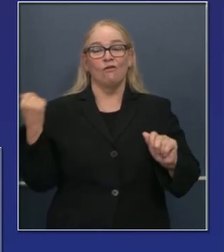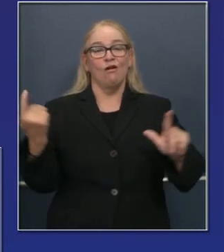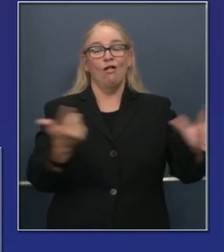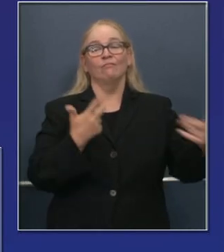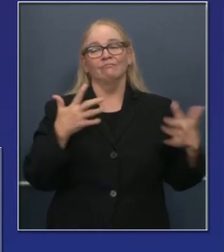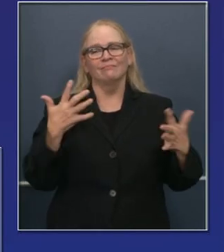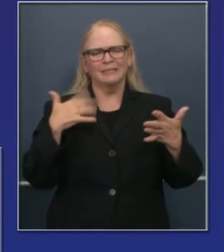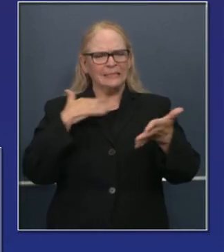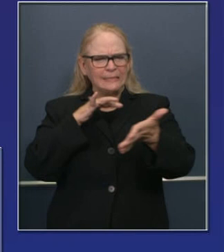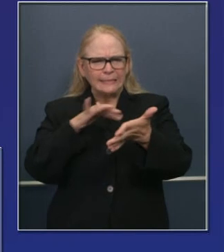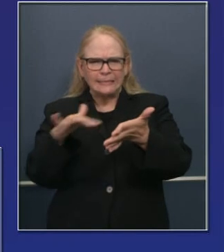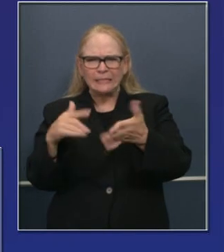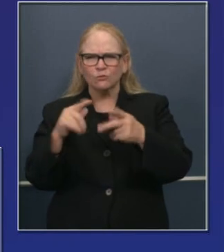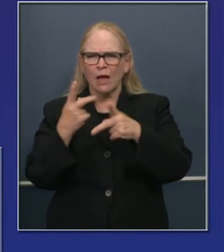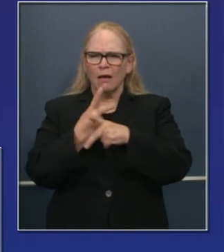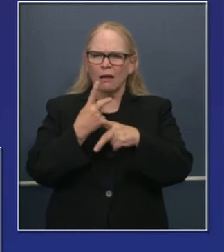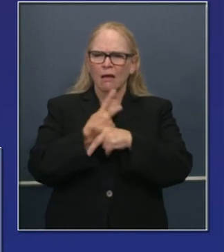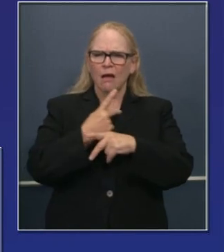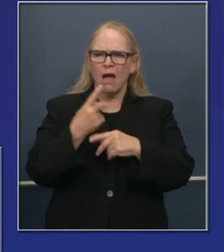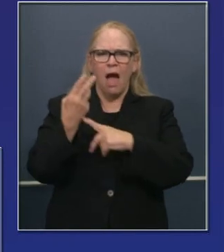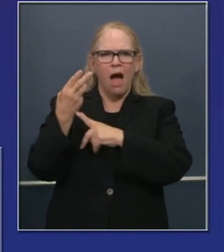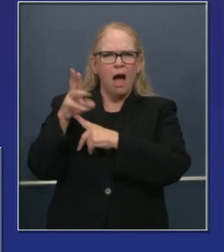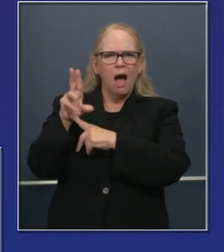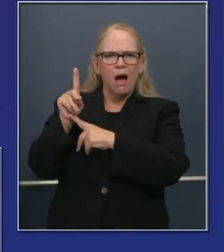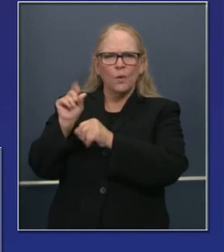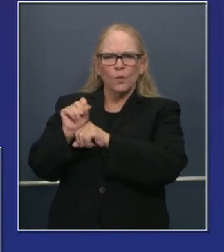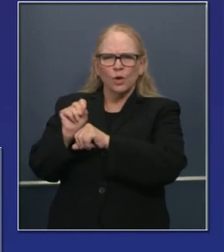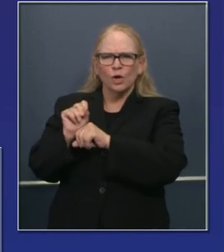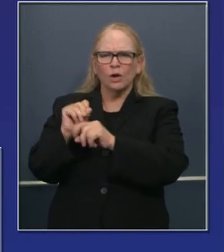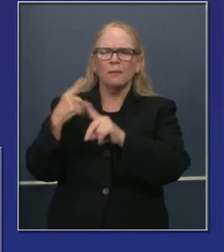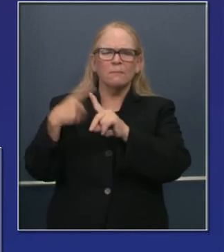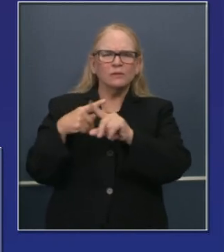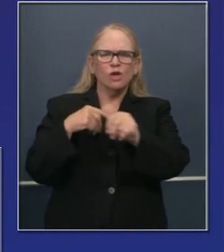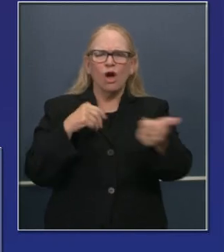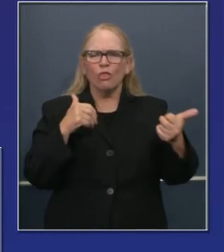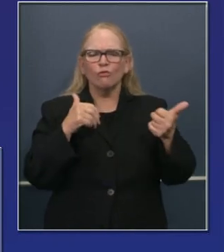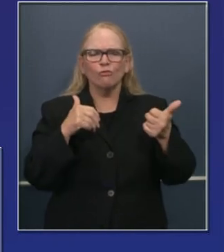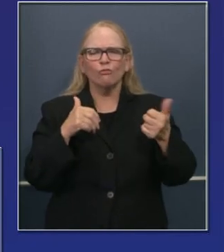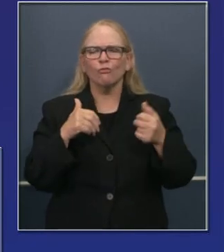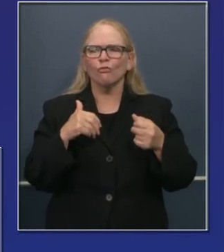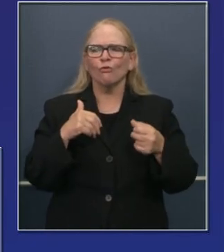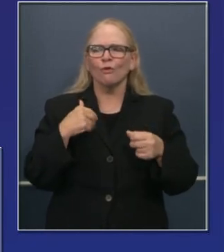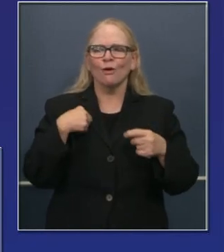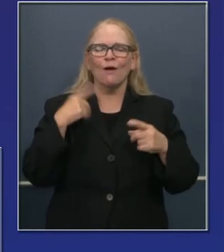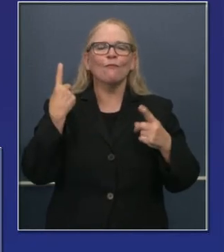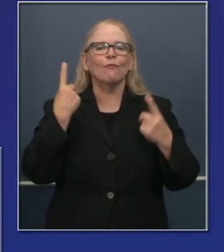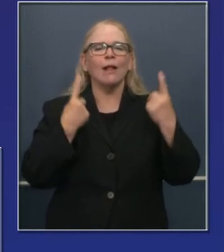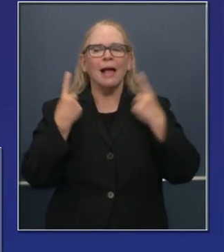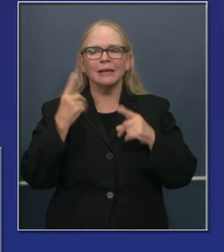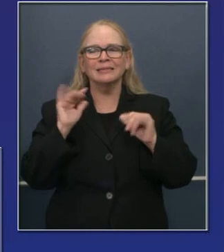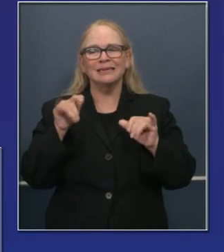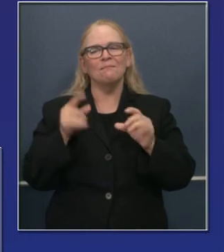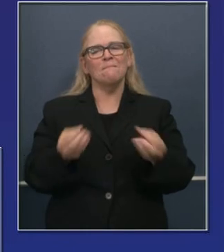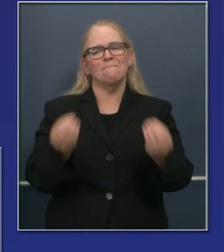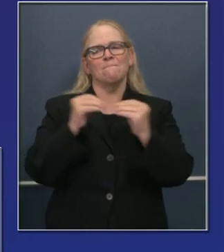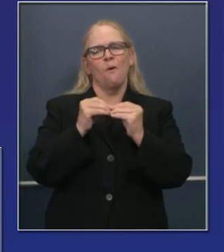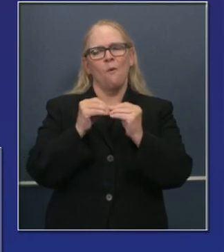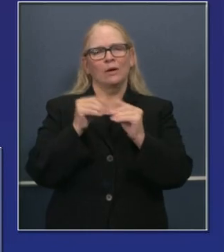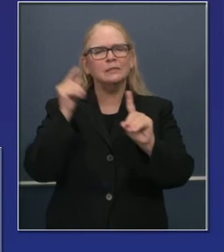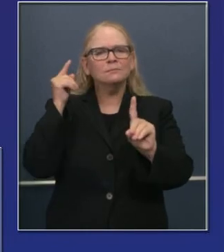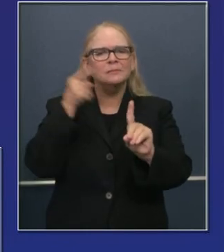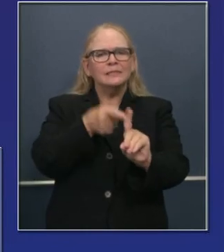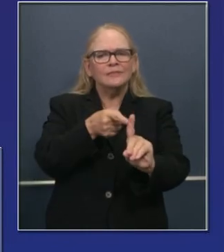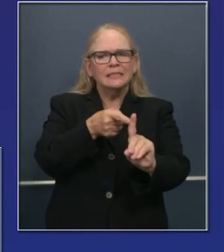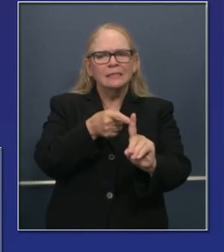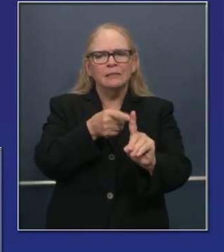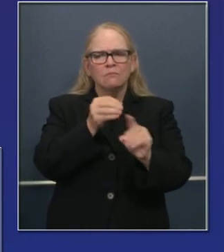cuestión, de proporcionar capacidad en HUD y en otros para movilizarnos. Pero necesitamos algo más específico, más dirigido.